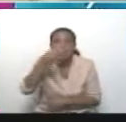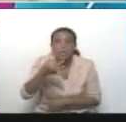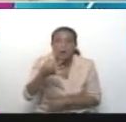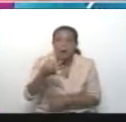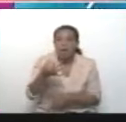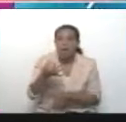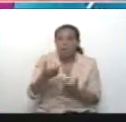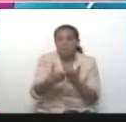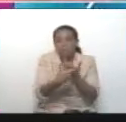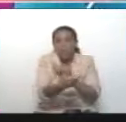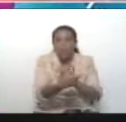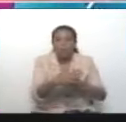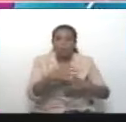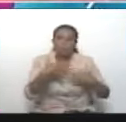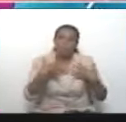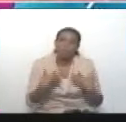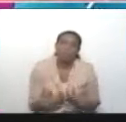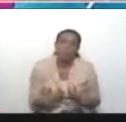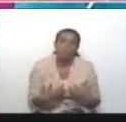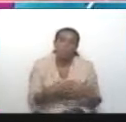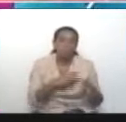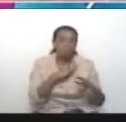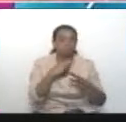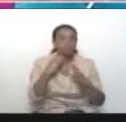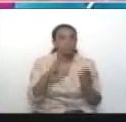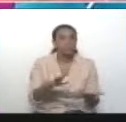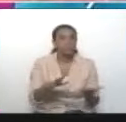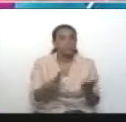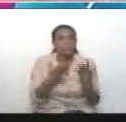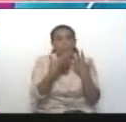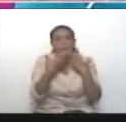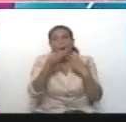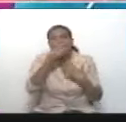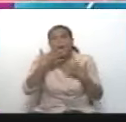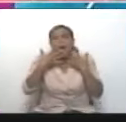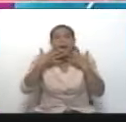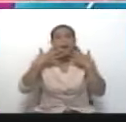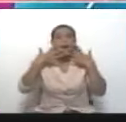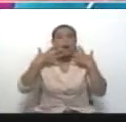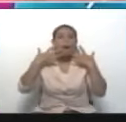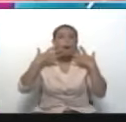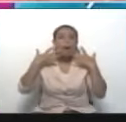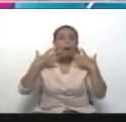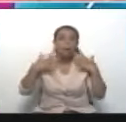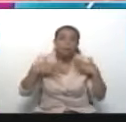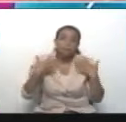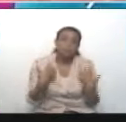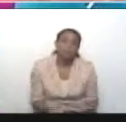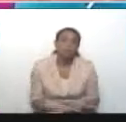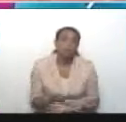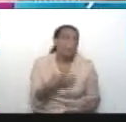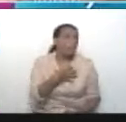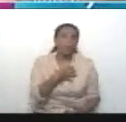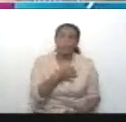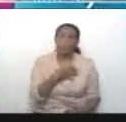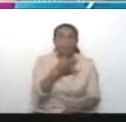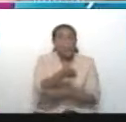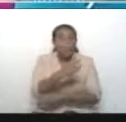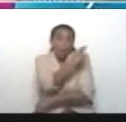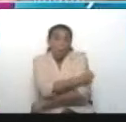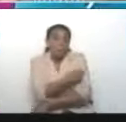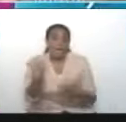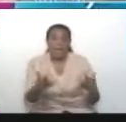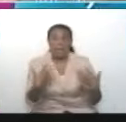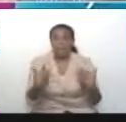se desplomó, se le pusieron los labios blancos y cayó. Cuando llegó a la